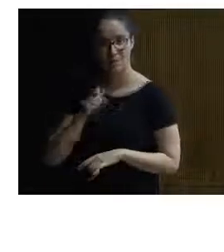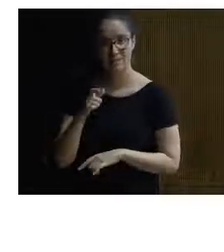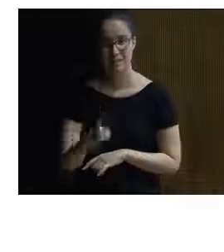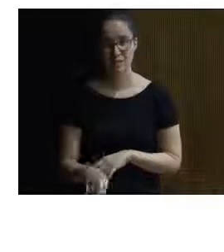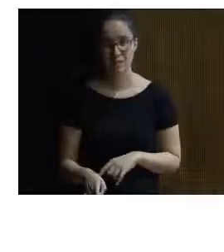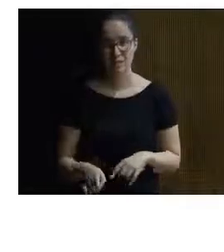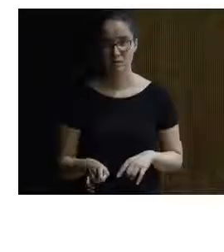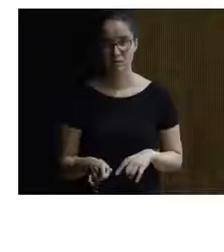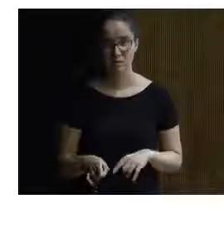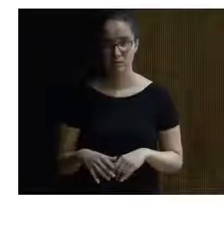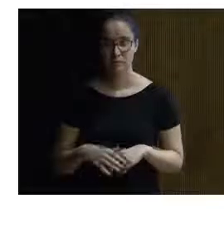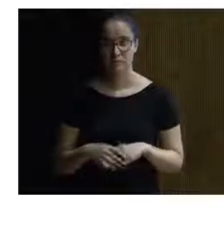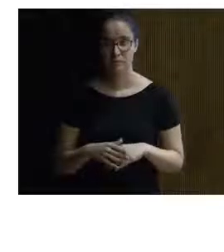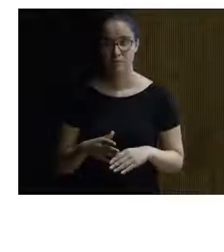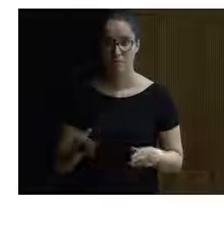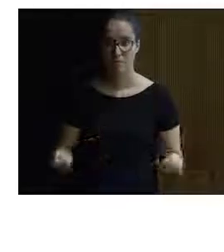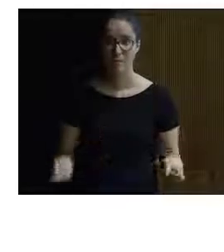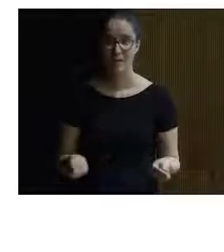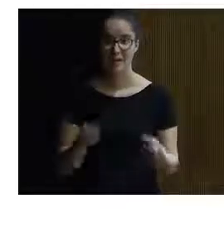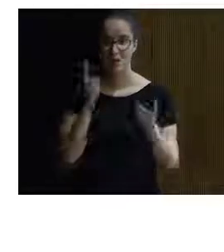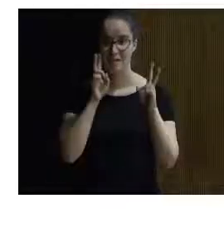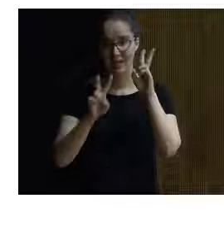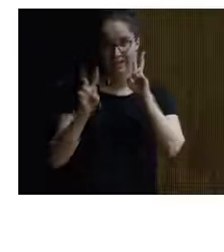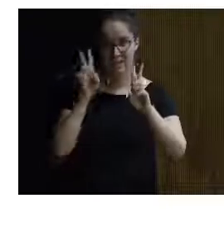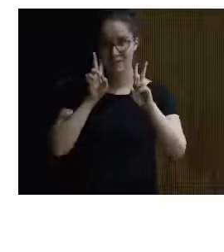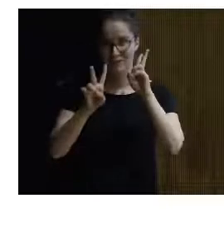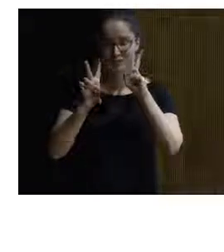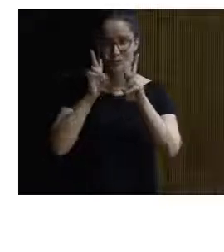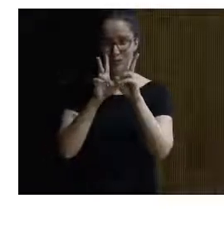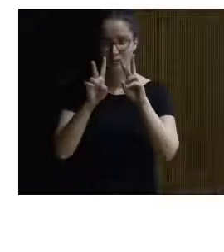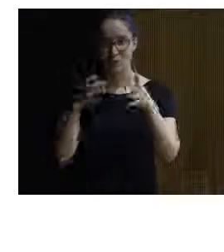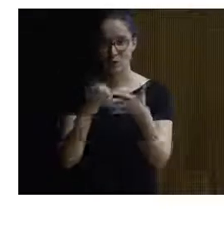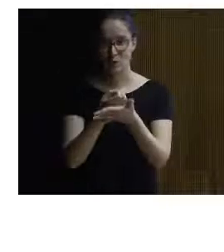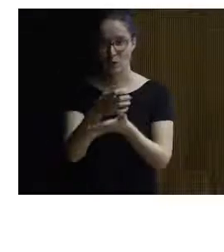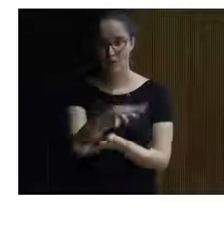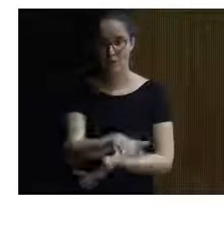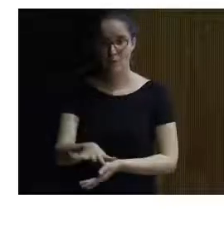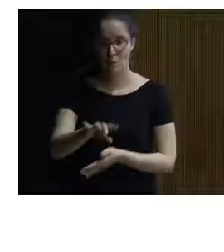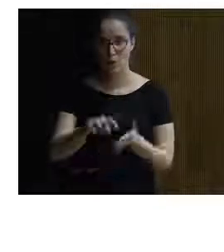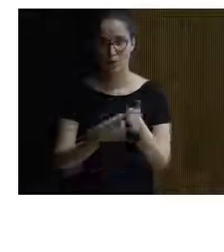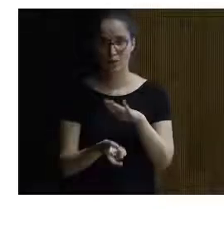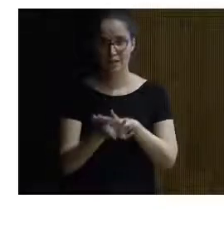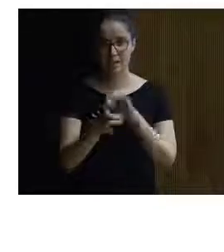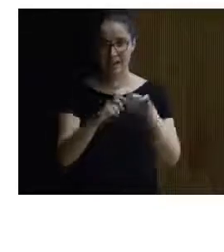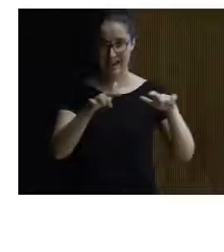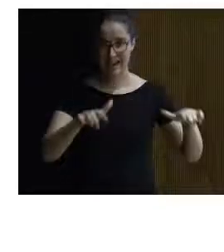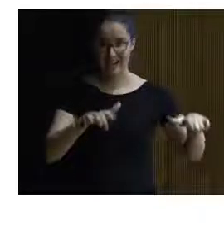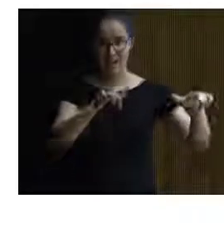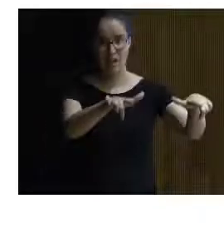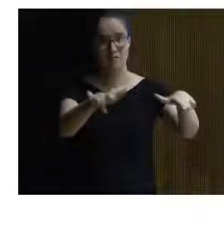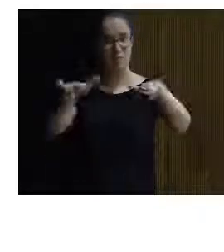tener una mejor visión de lo que es todo el espacio. Se han creado plataformas alrededor de